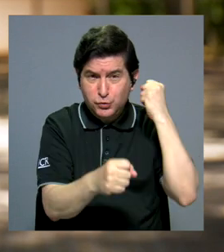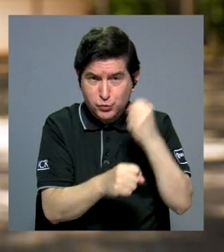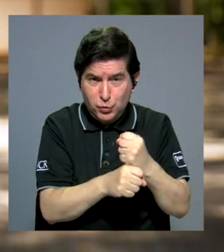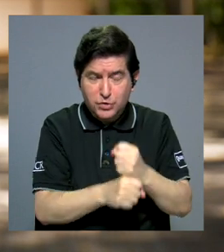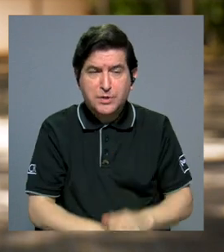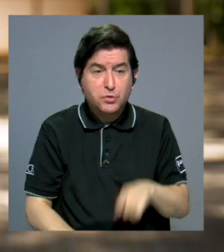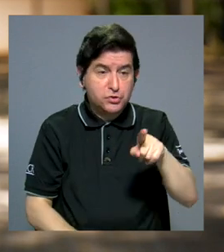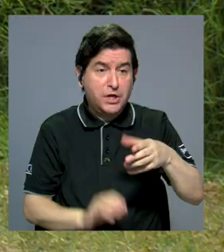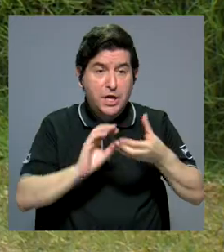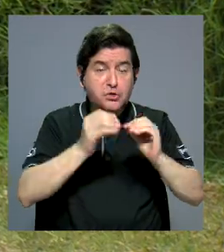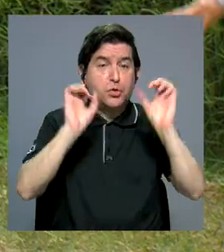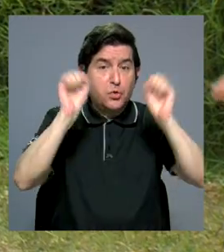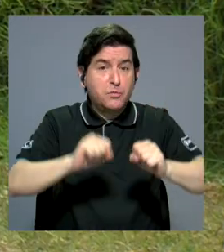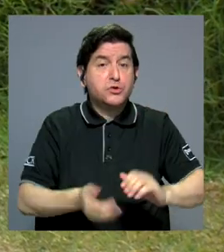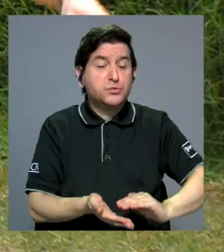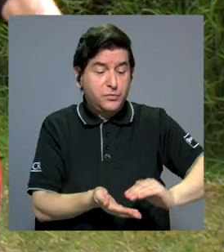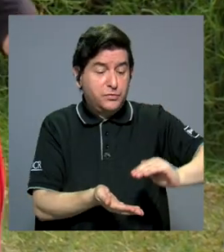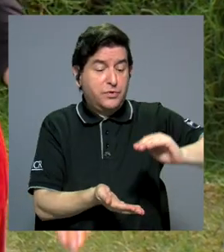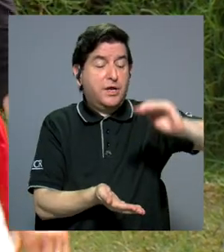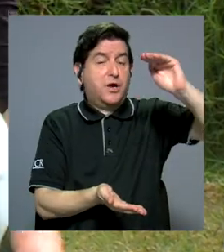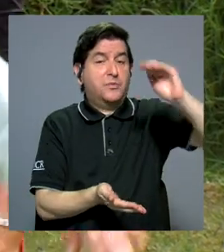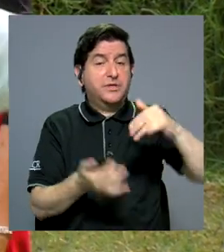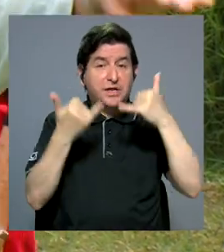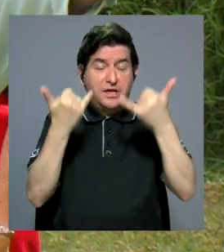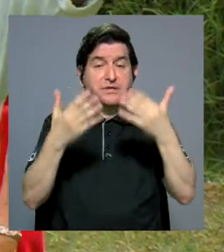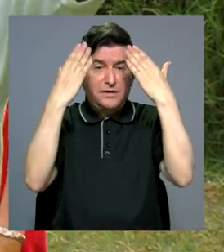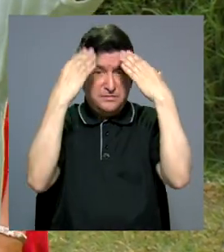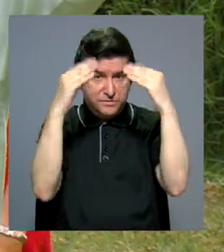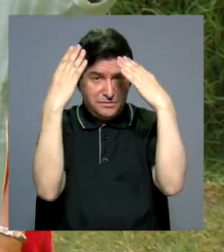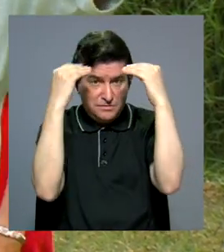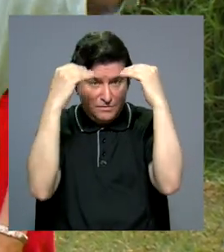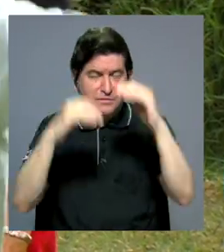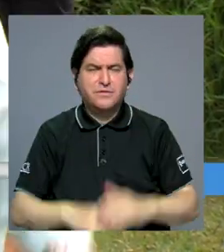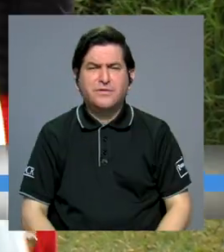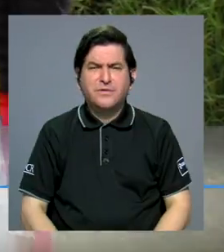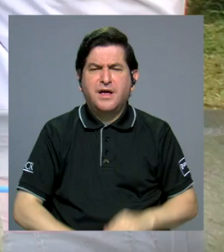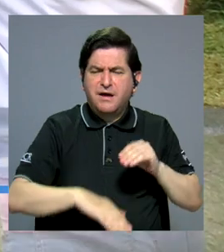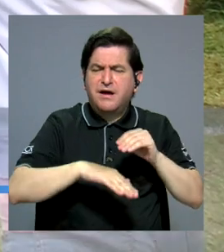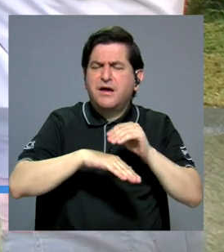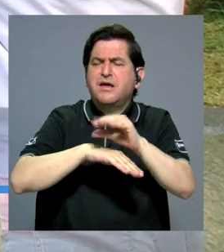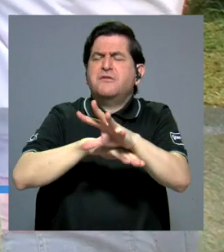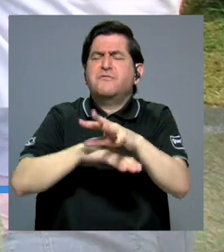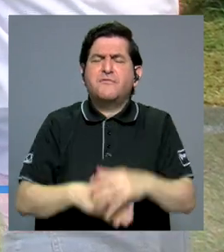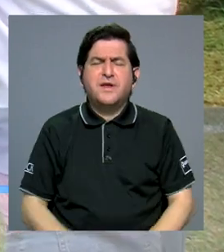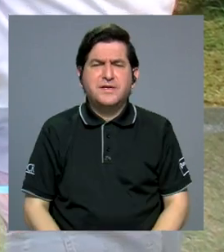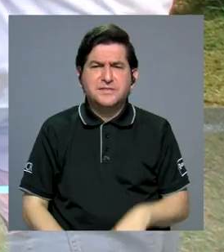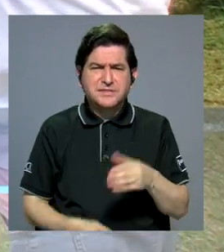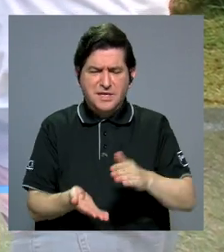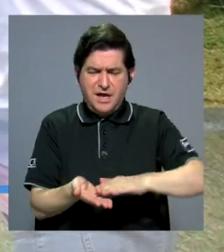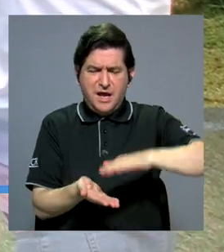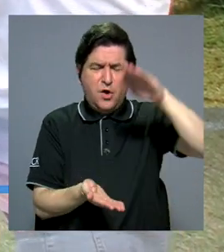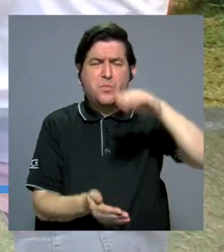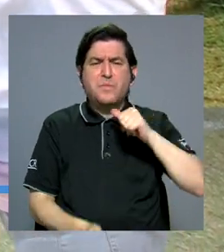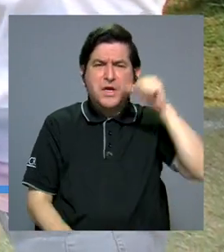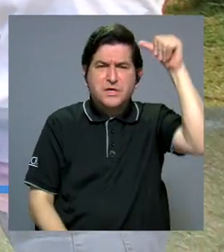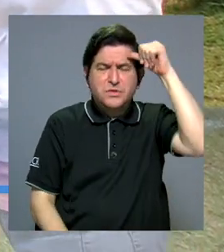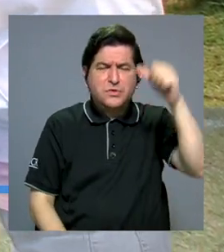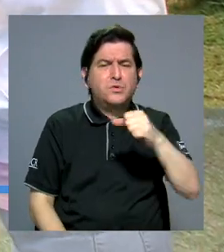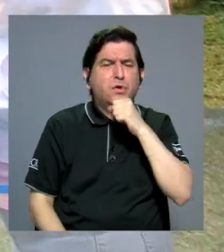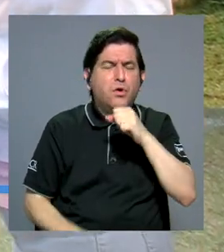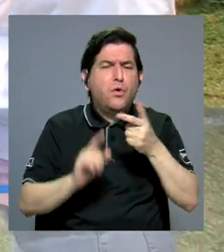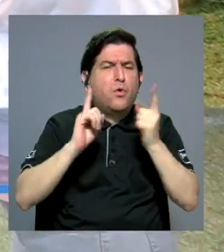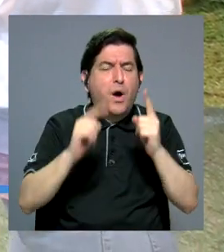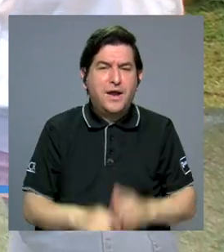esas proporciones podrían ser aún mayores de las que se están reportando. ¿Qué repercusiones ocasionará este incremento de adultos mayores?